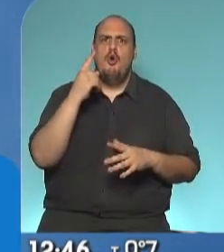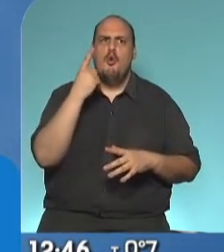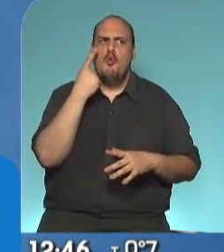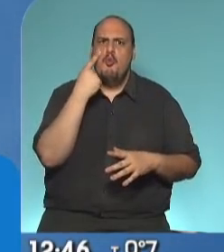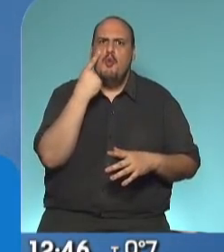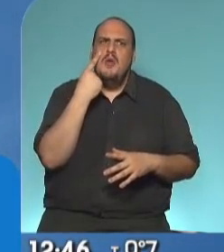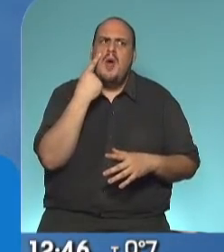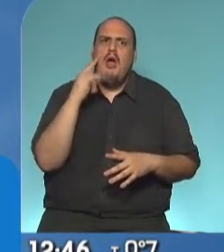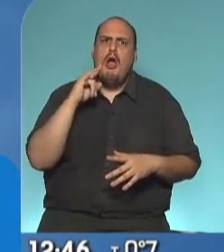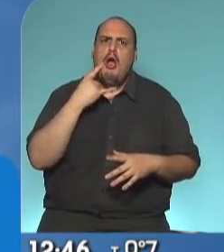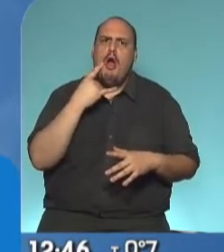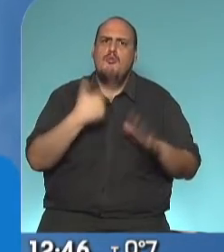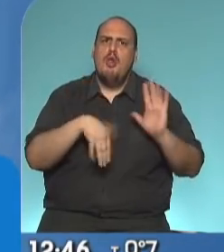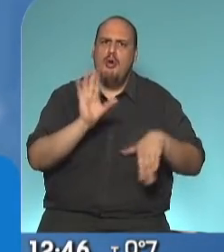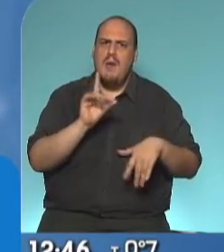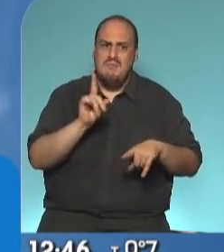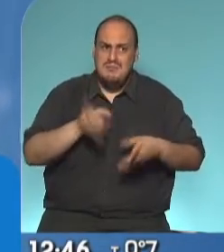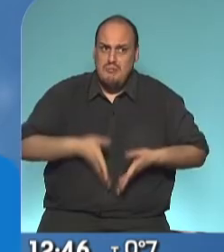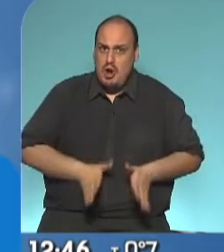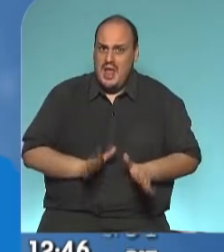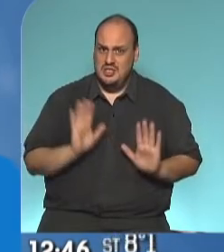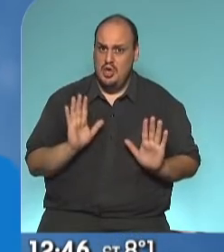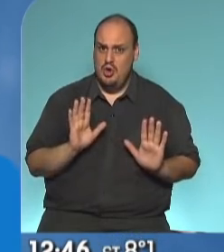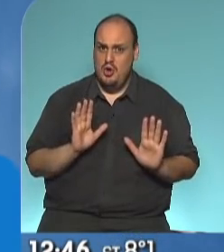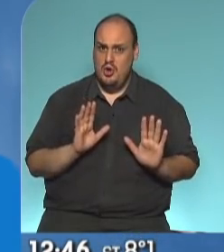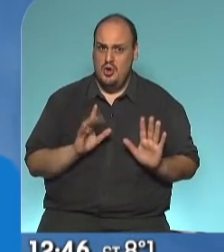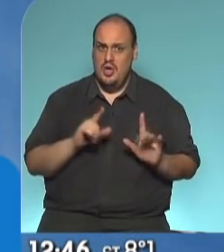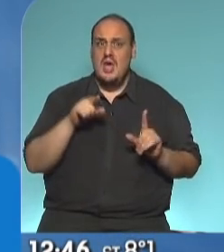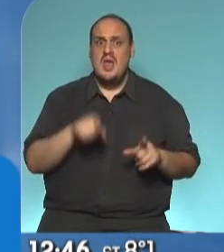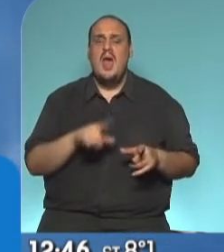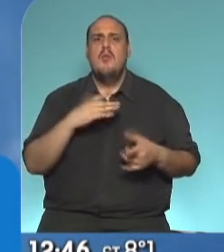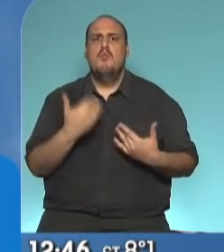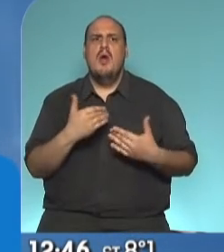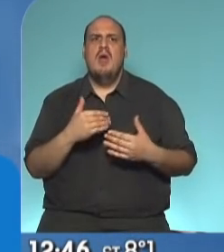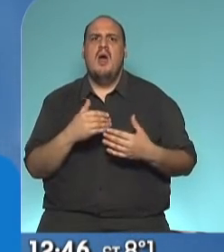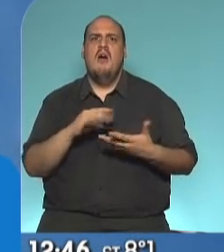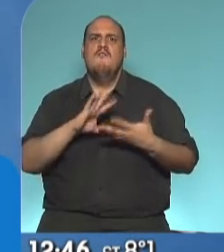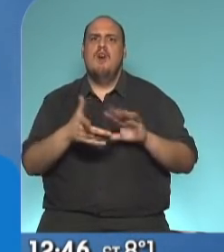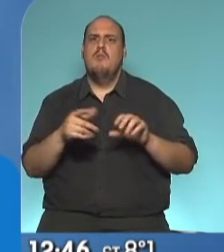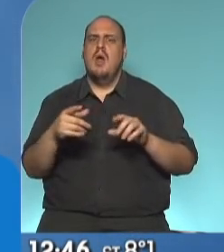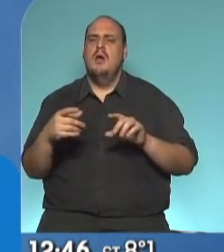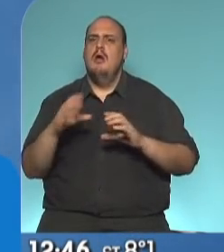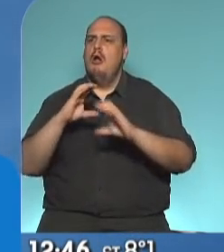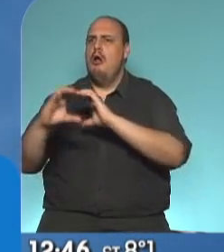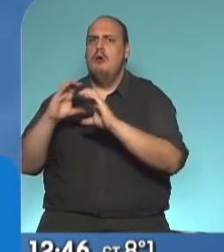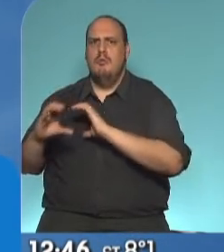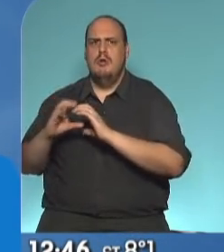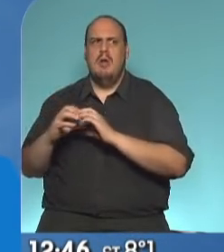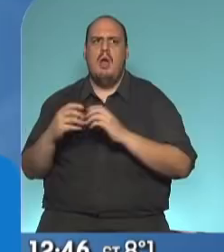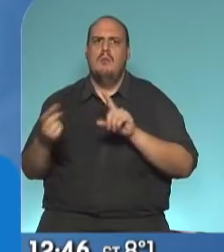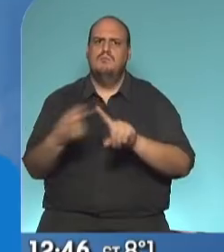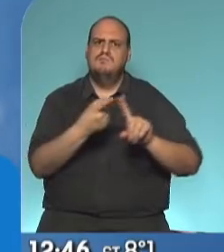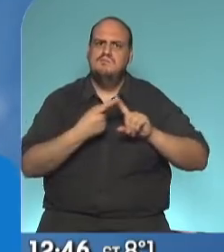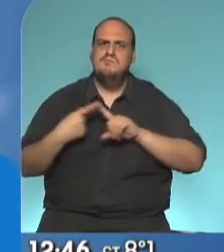lugar donde viven, donde han nacido, y donde haya canales comunicantes que integren a la Argentina entre sí.